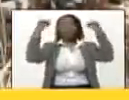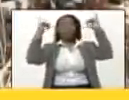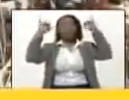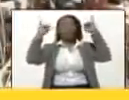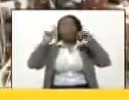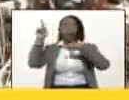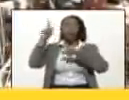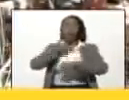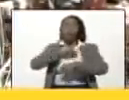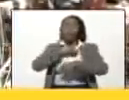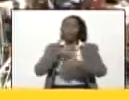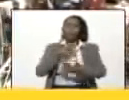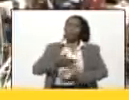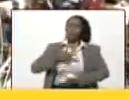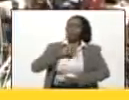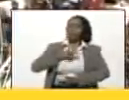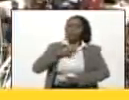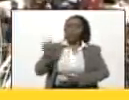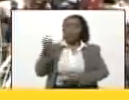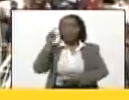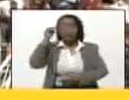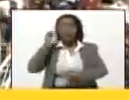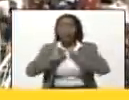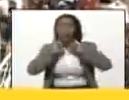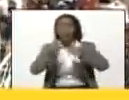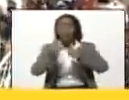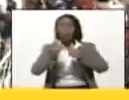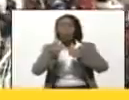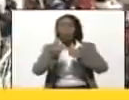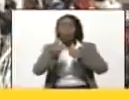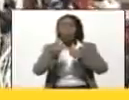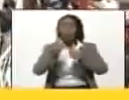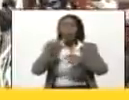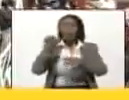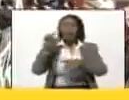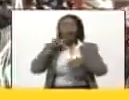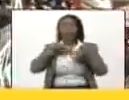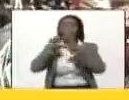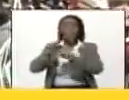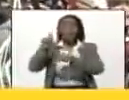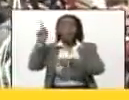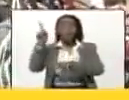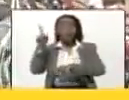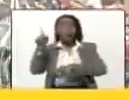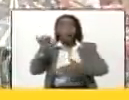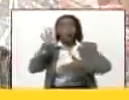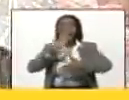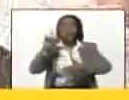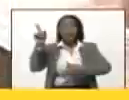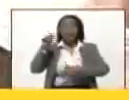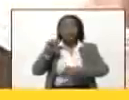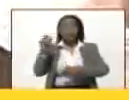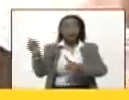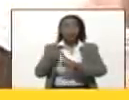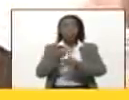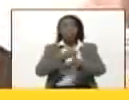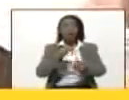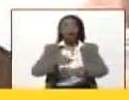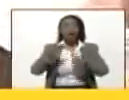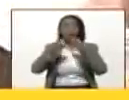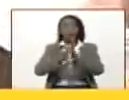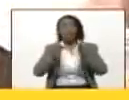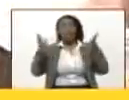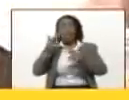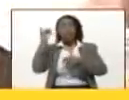que comenzó el colonialismo en América y el genocidio más grande de la historia lo